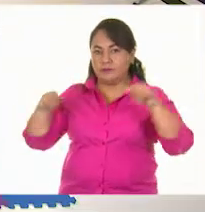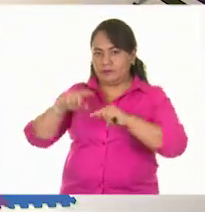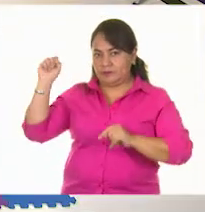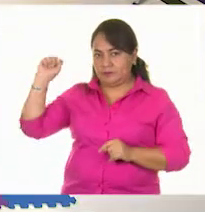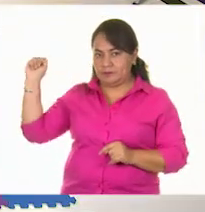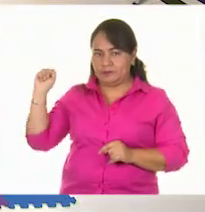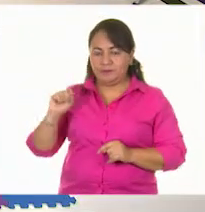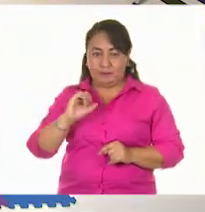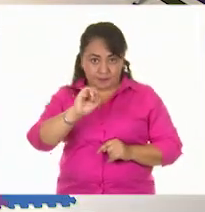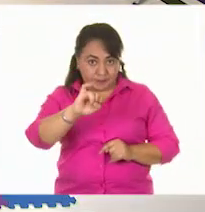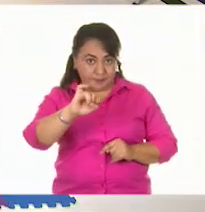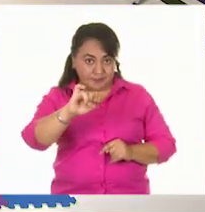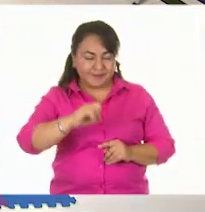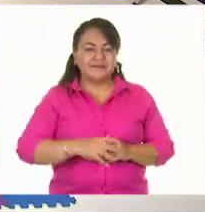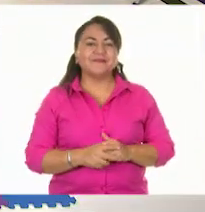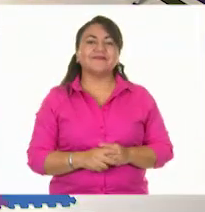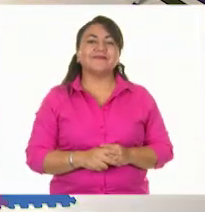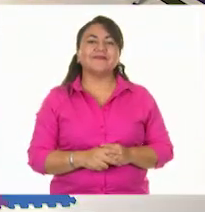Sí.